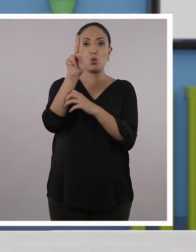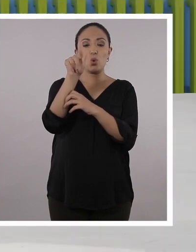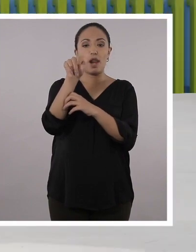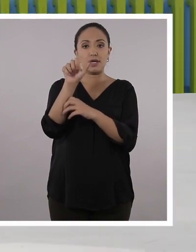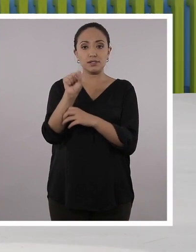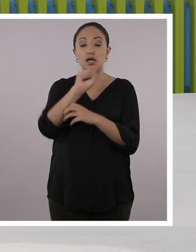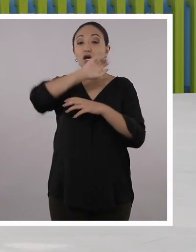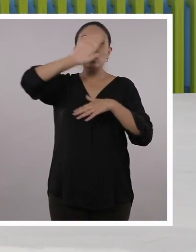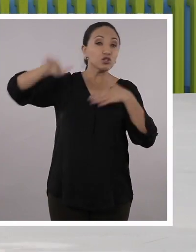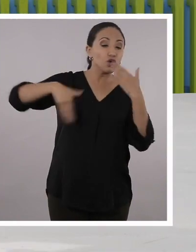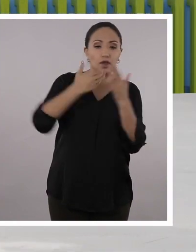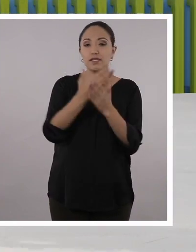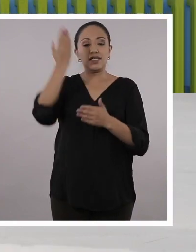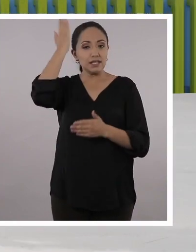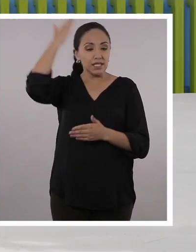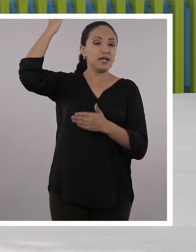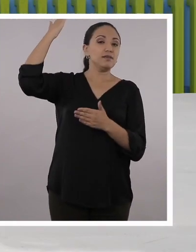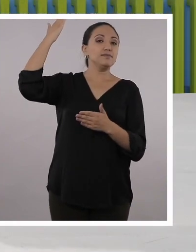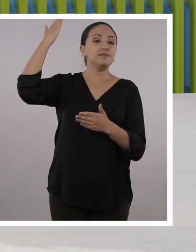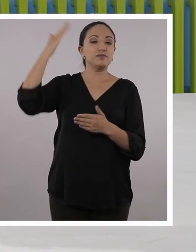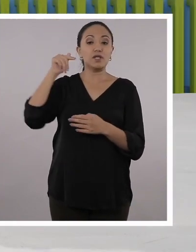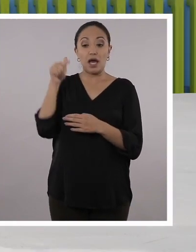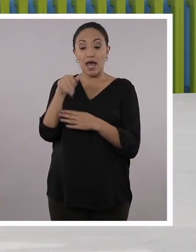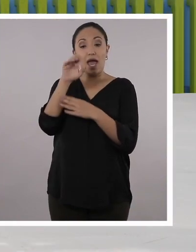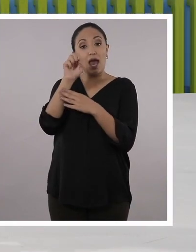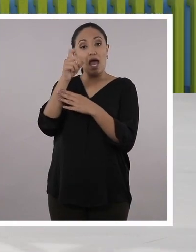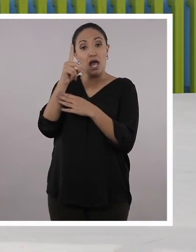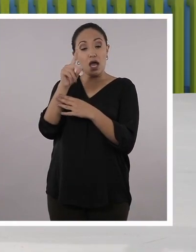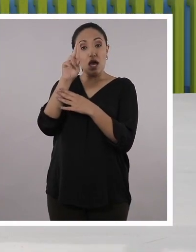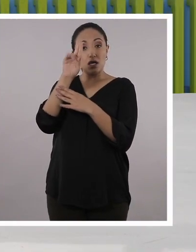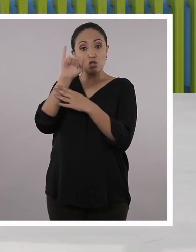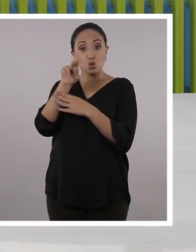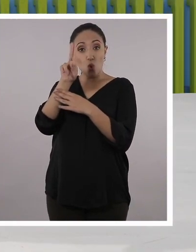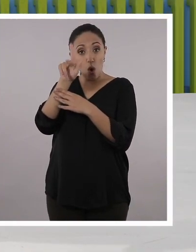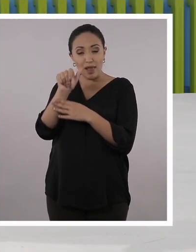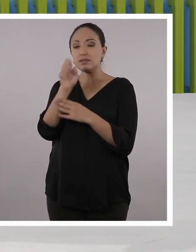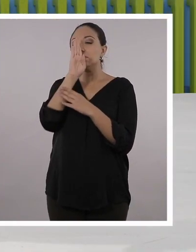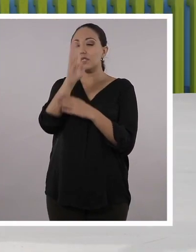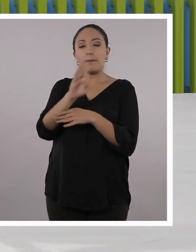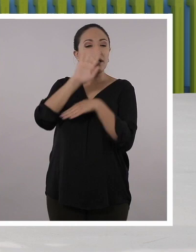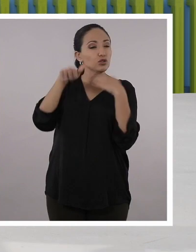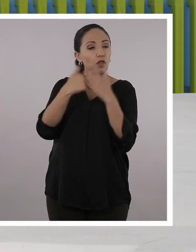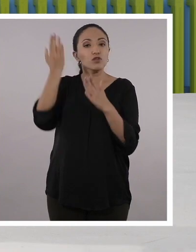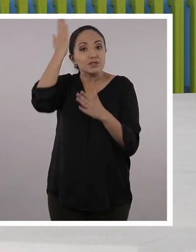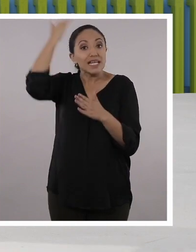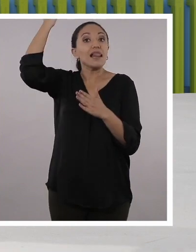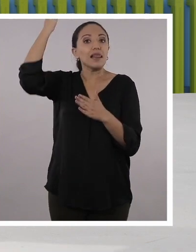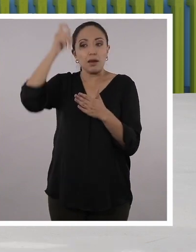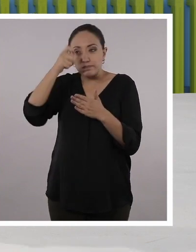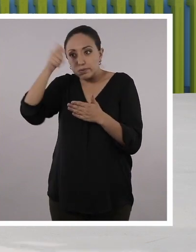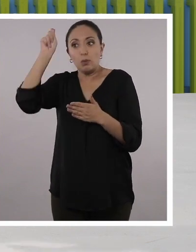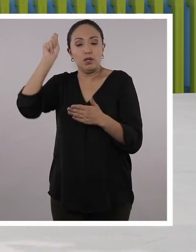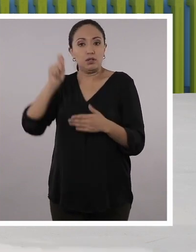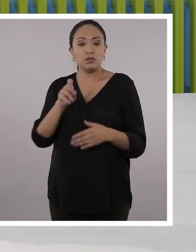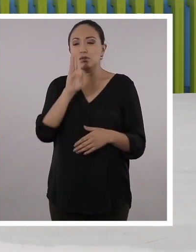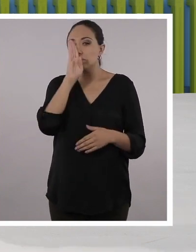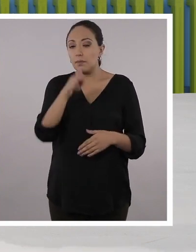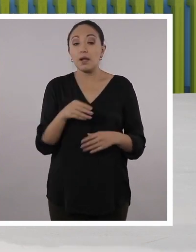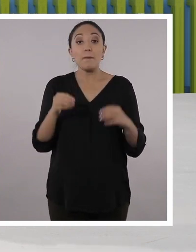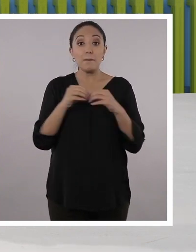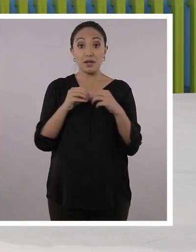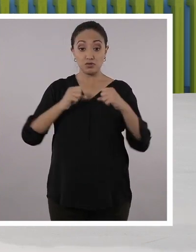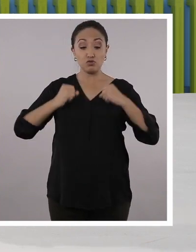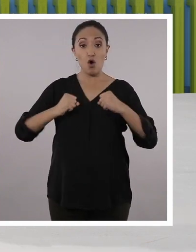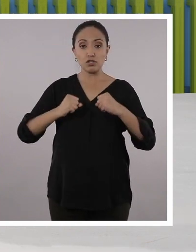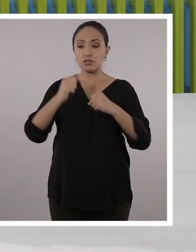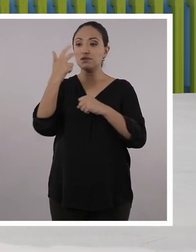esdrújulas. Primera regla. Todas las palabras esdrújulas llevan tilde. Todas, sin excepción. Y tienen la mayor